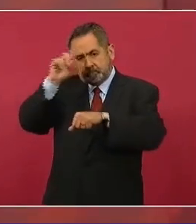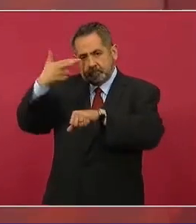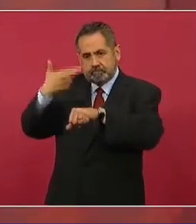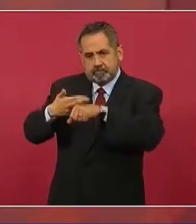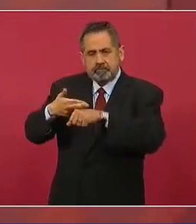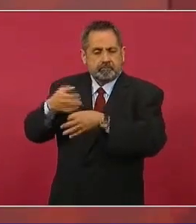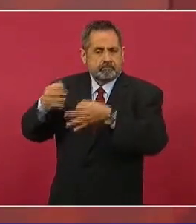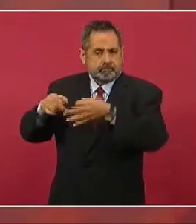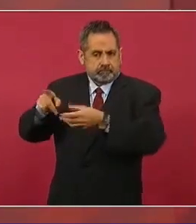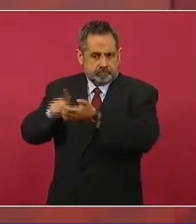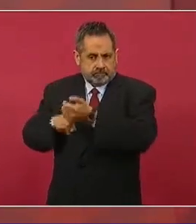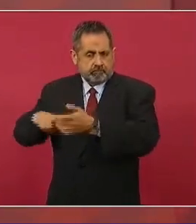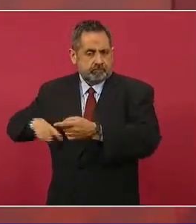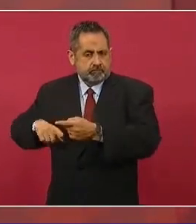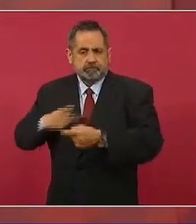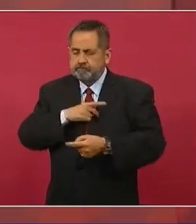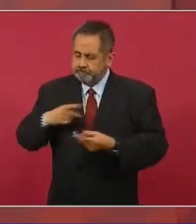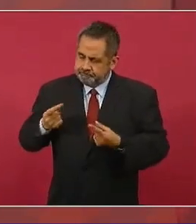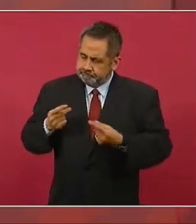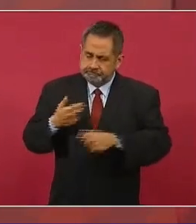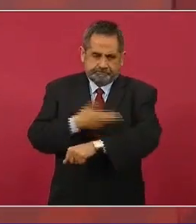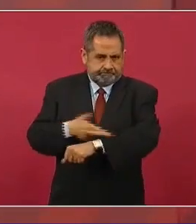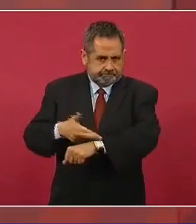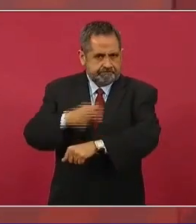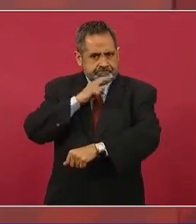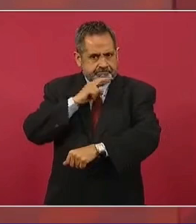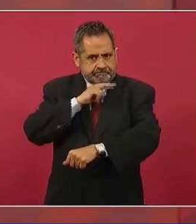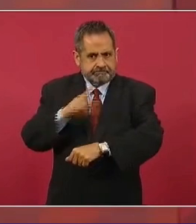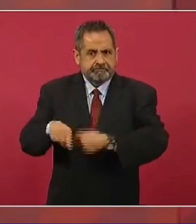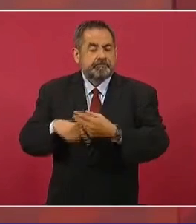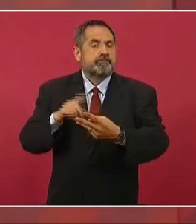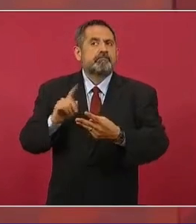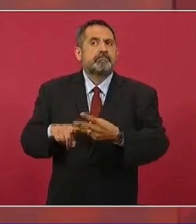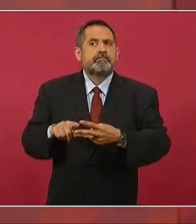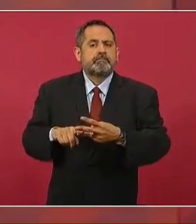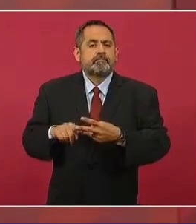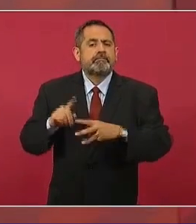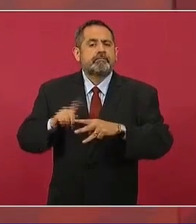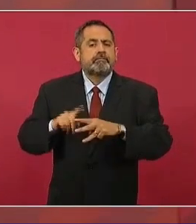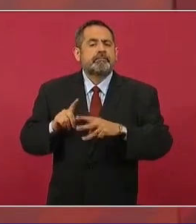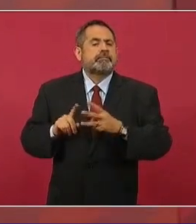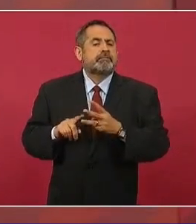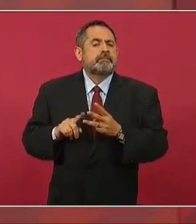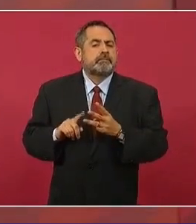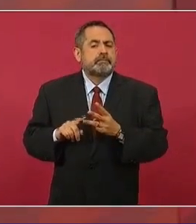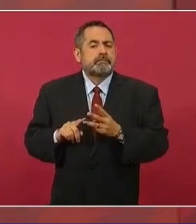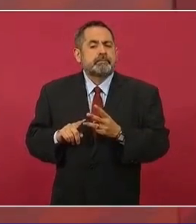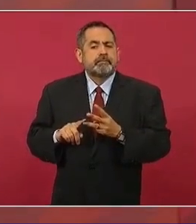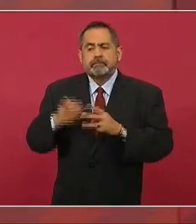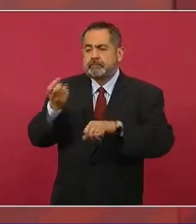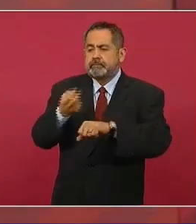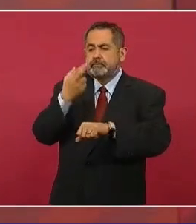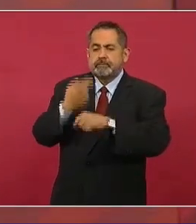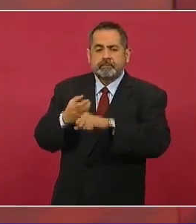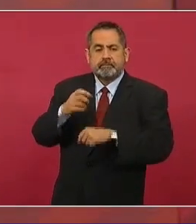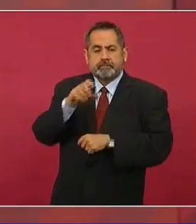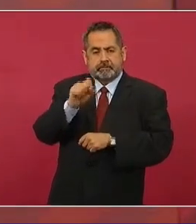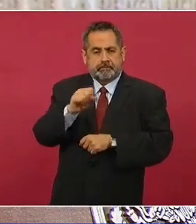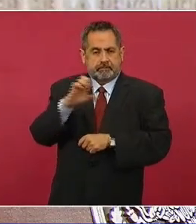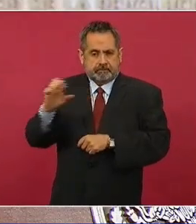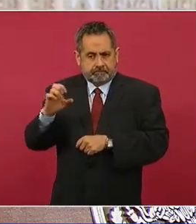tiene que apurarse la secretaria de Economía